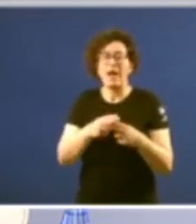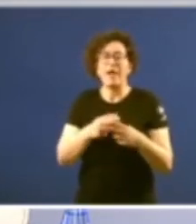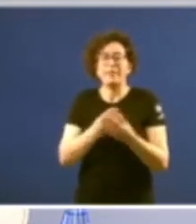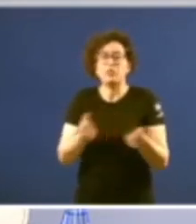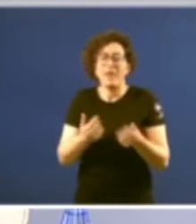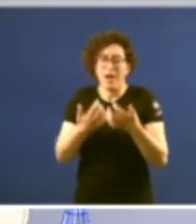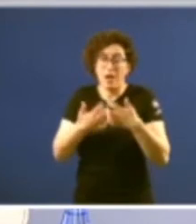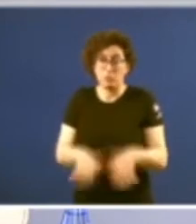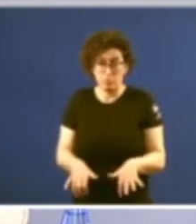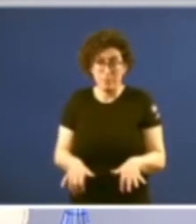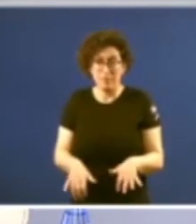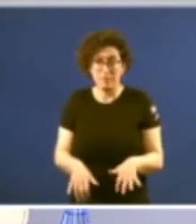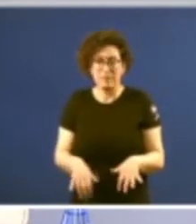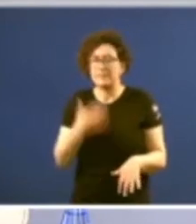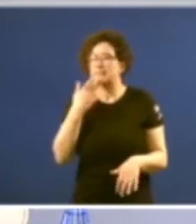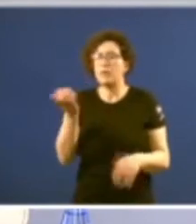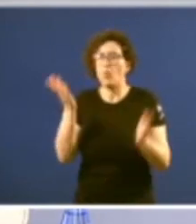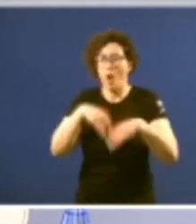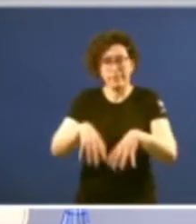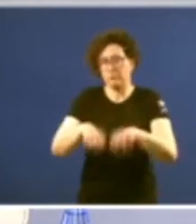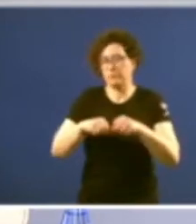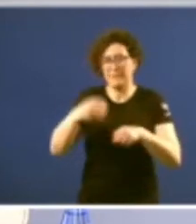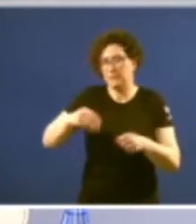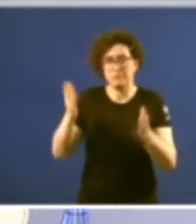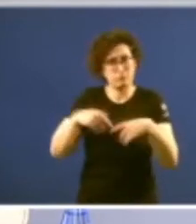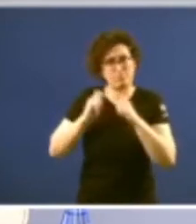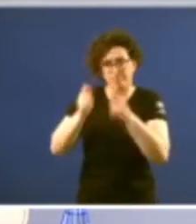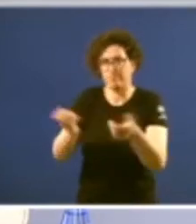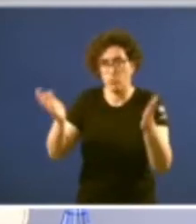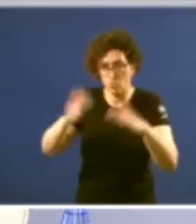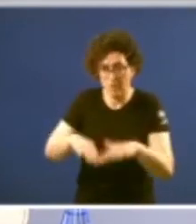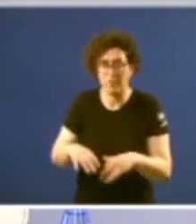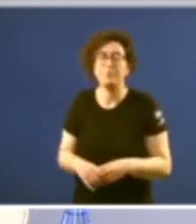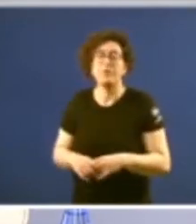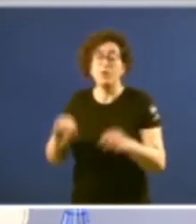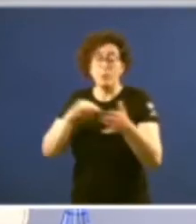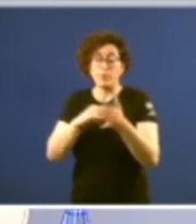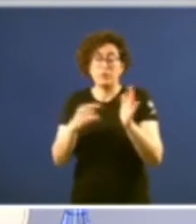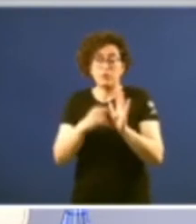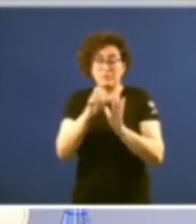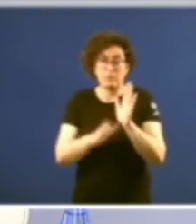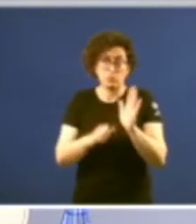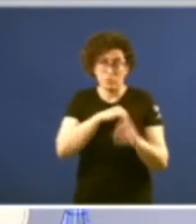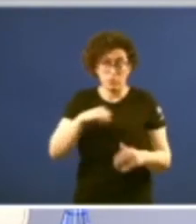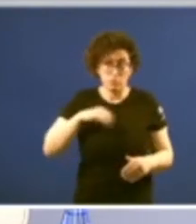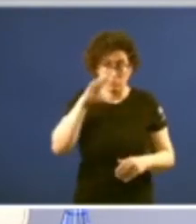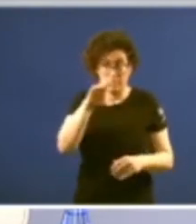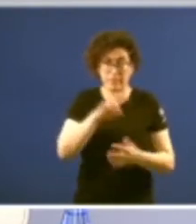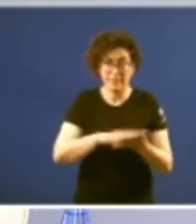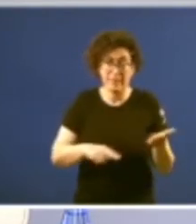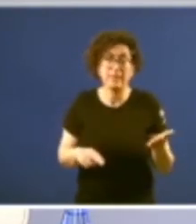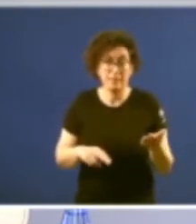en caso de non investidura do presidente O proxeto de Estatuto de Autonomía de Galicia